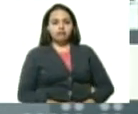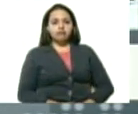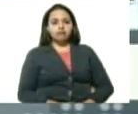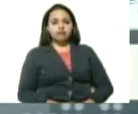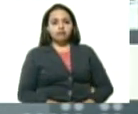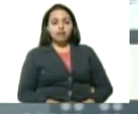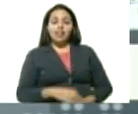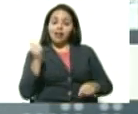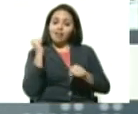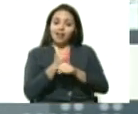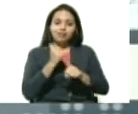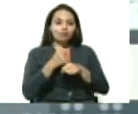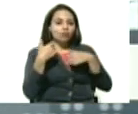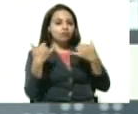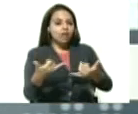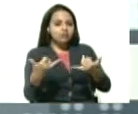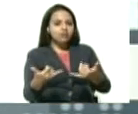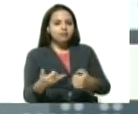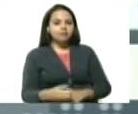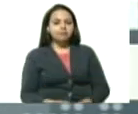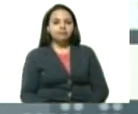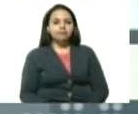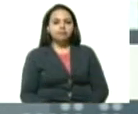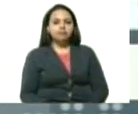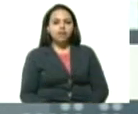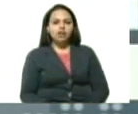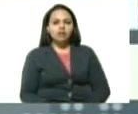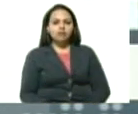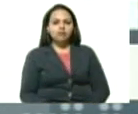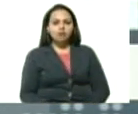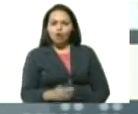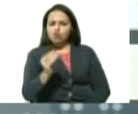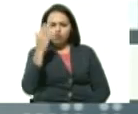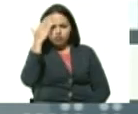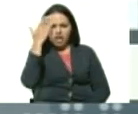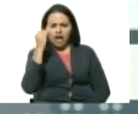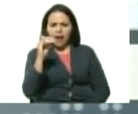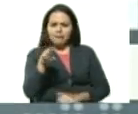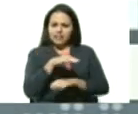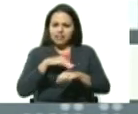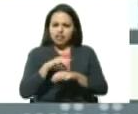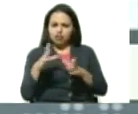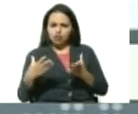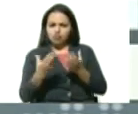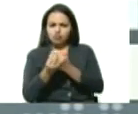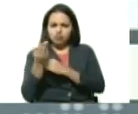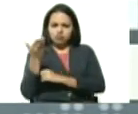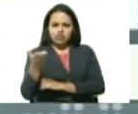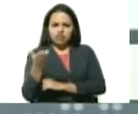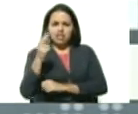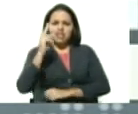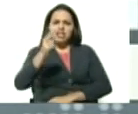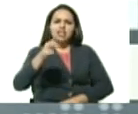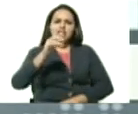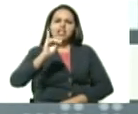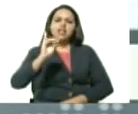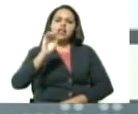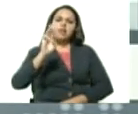plena acción. Yo no sé si está el ministro Hipólito Abreu, contigo. Hipólito,